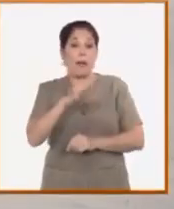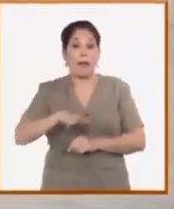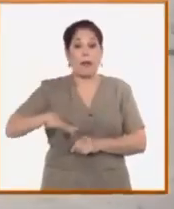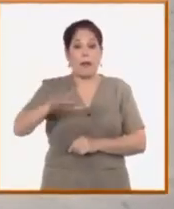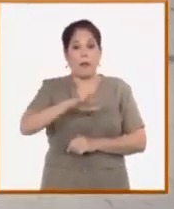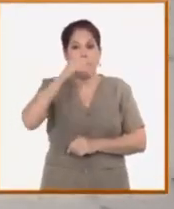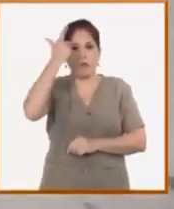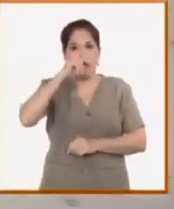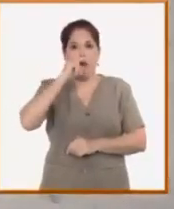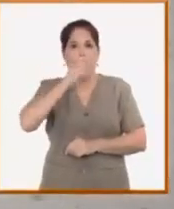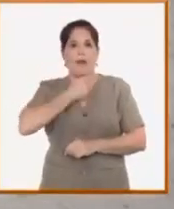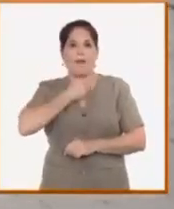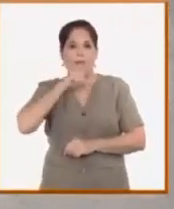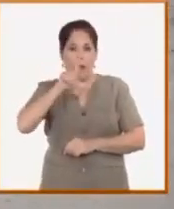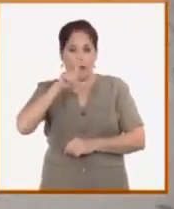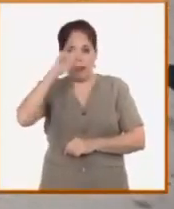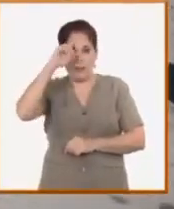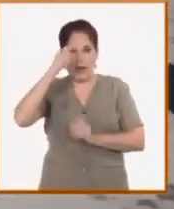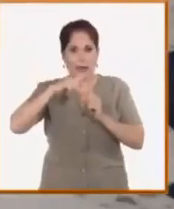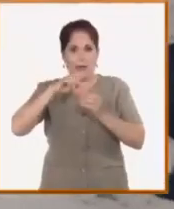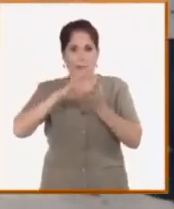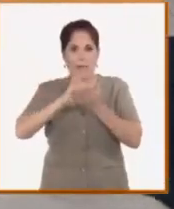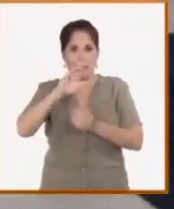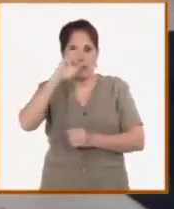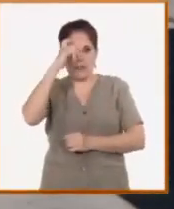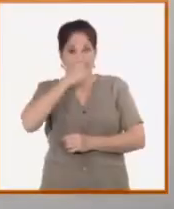ahí. Talía Fuentes, especial para la Mesa Redonda.